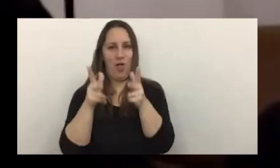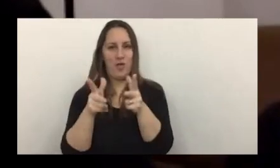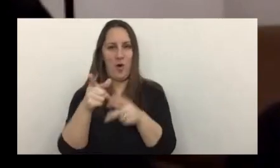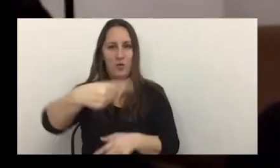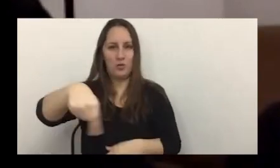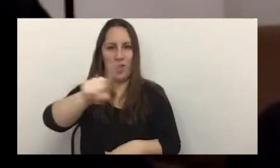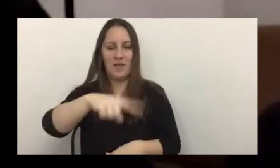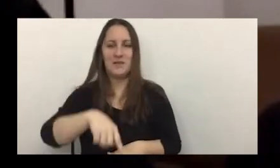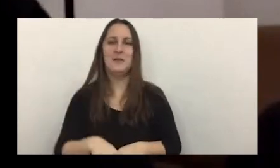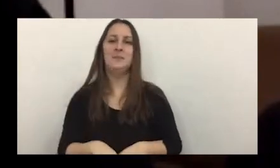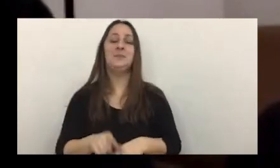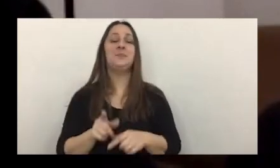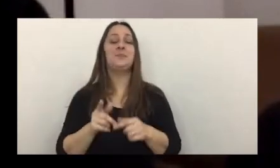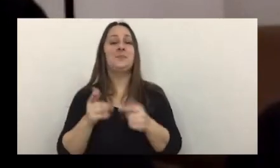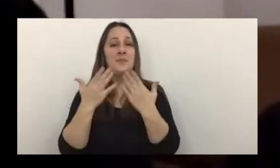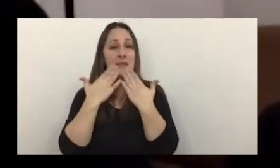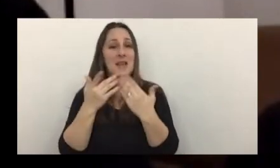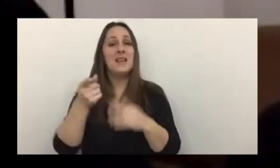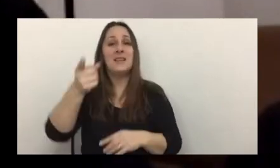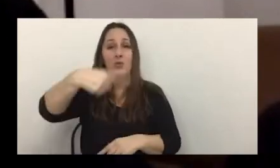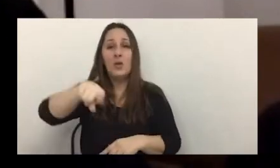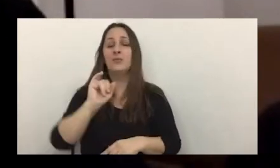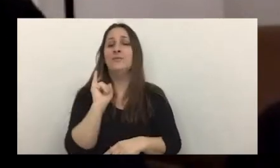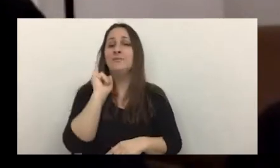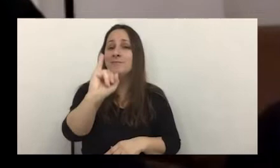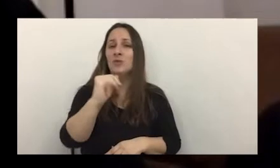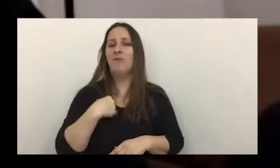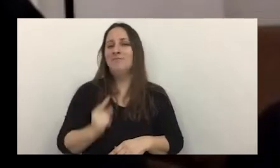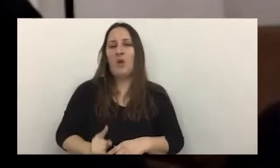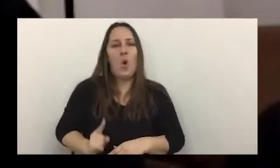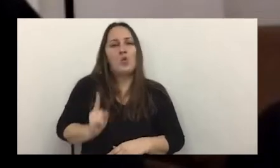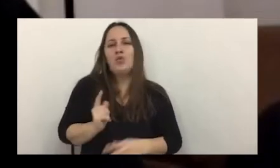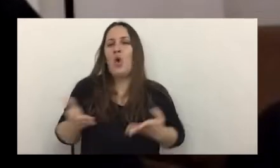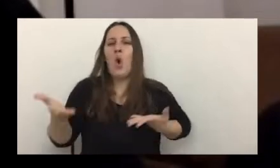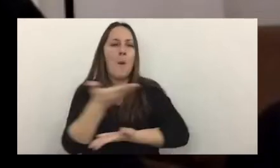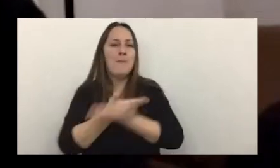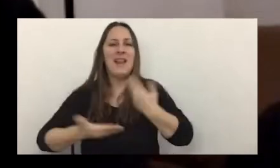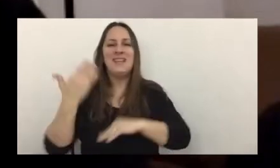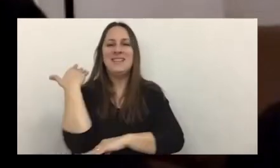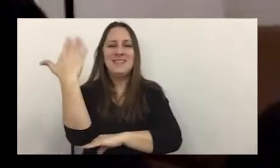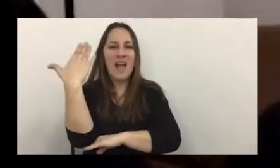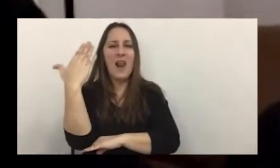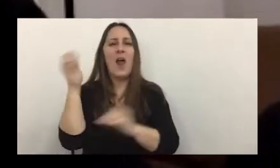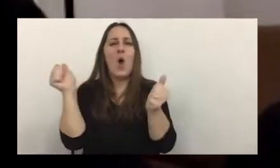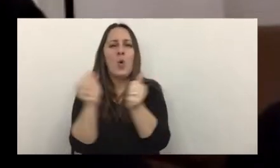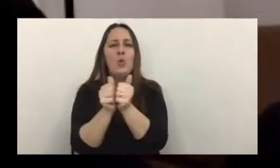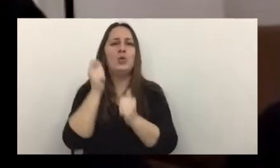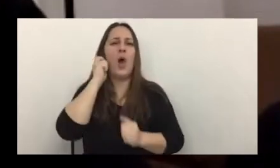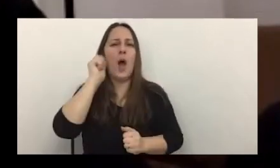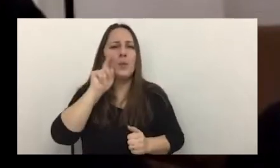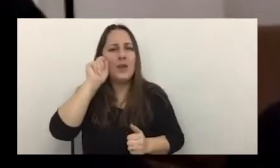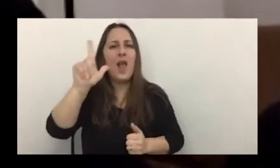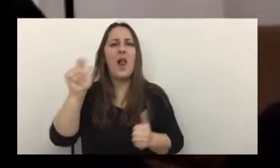Además de agradecerles a ustedes, bueno, decirles que para mí es un honor compartir esta charla con Cristina y con Gabriel,